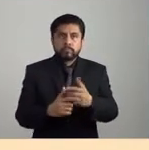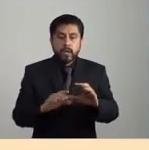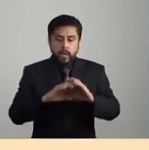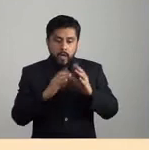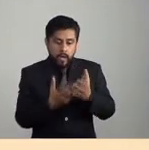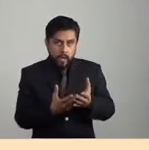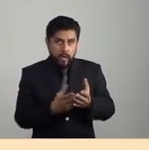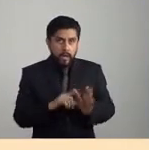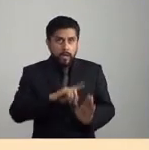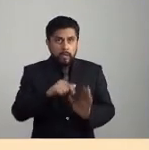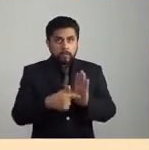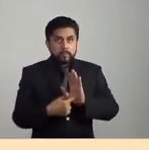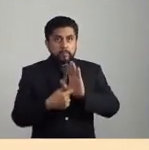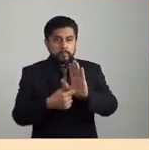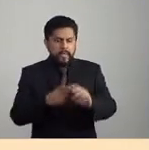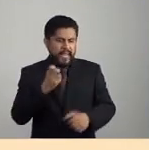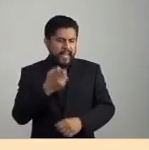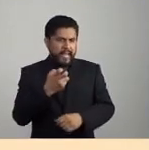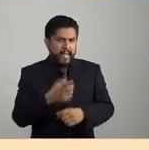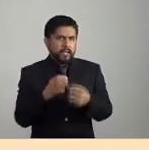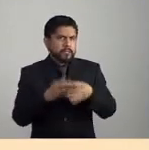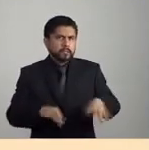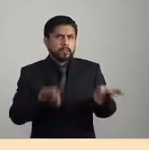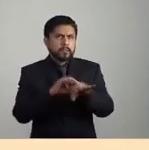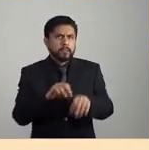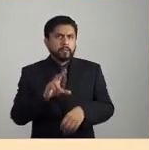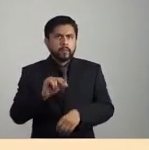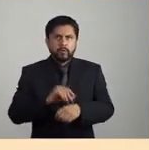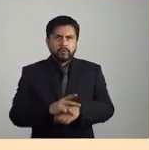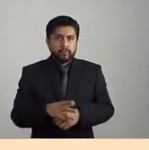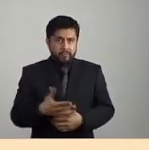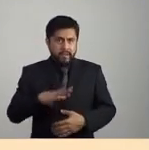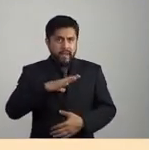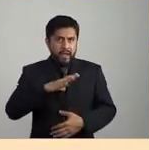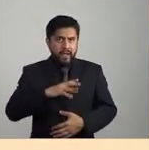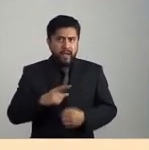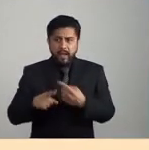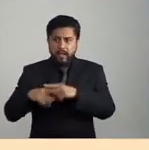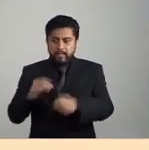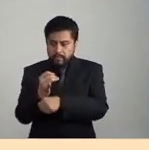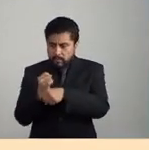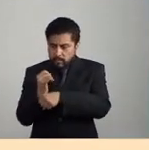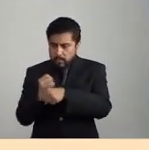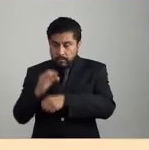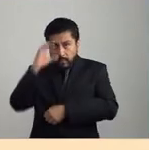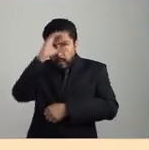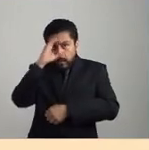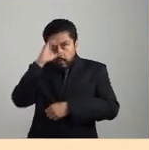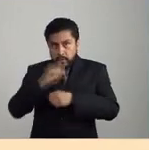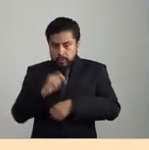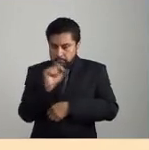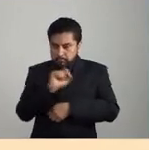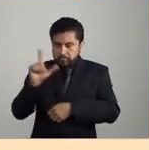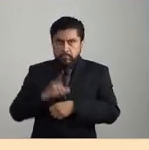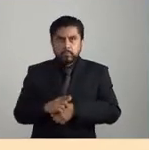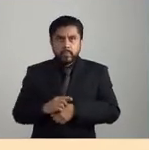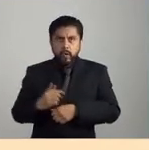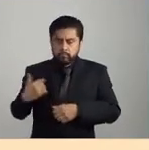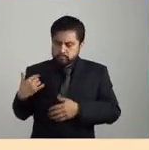presenten como las dinámicas más importantes, bueno, hay estudios relevantísimos que desde la ciencia vienen